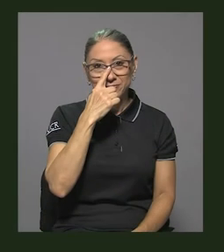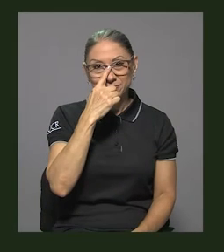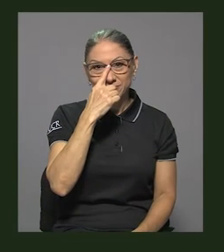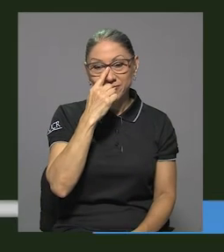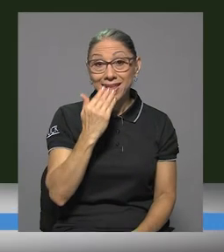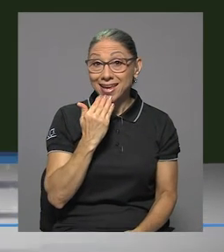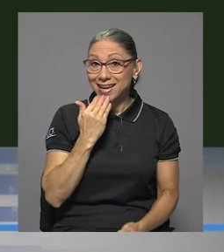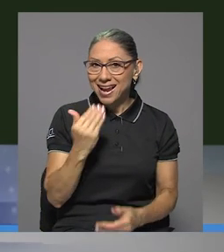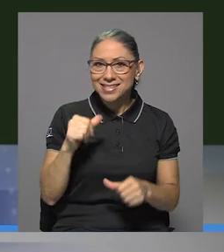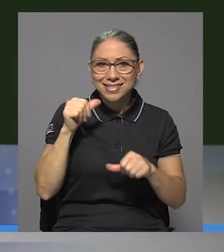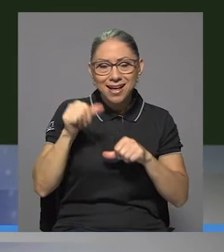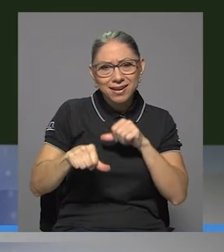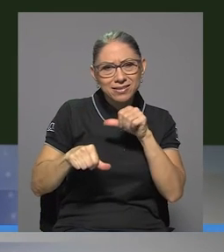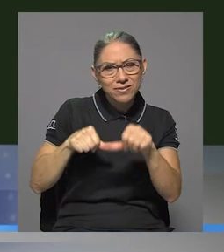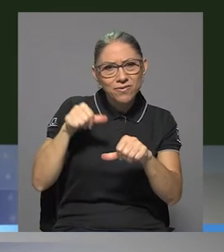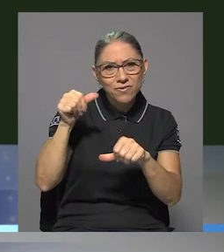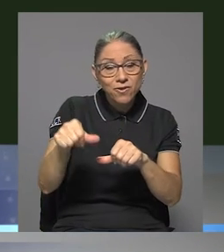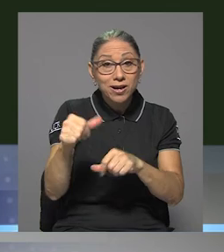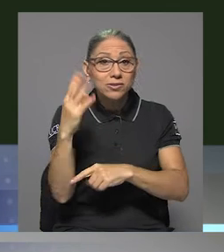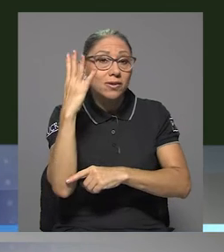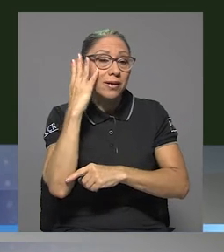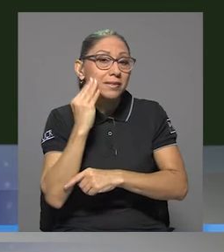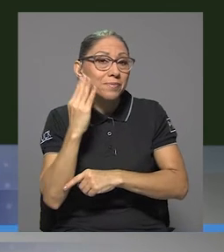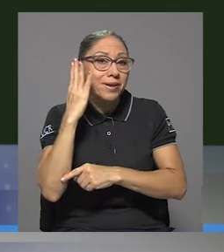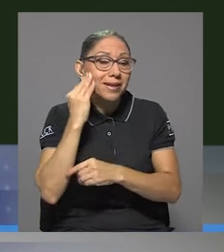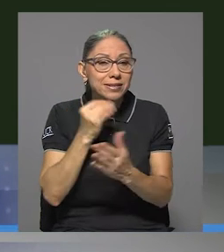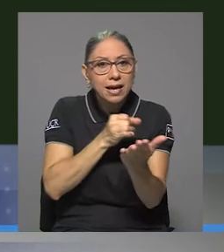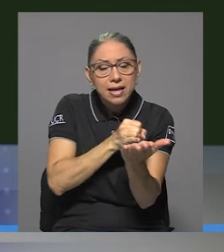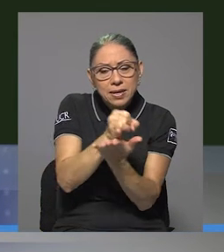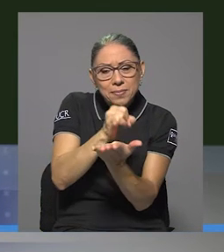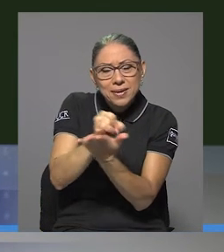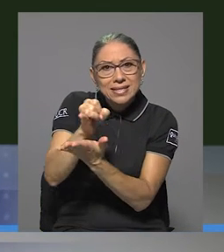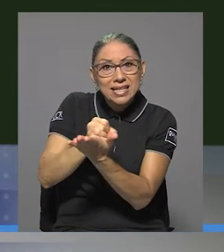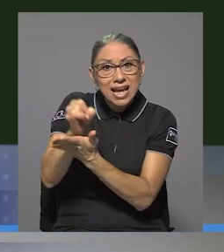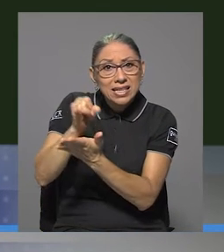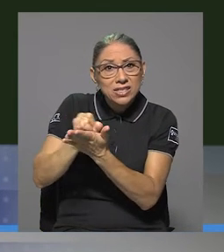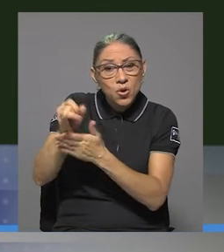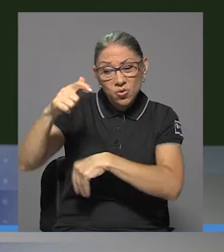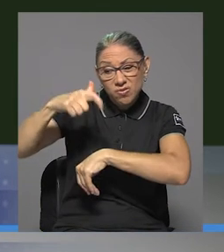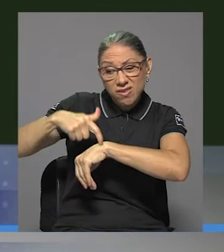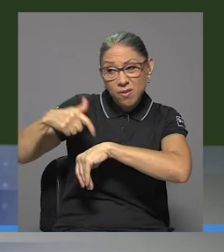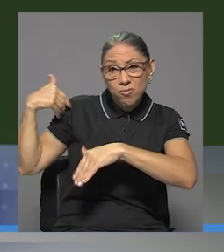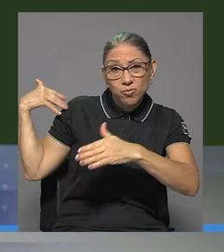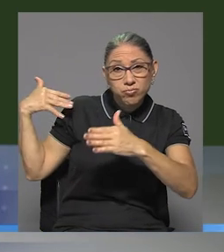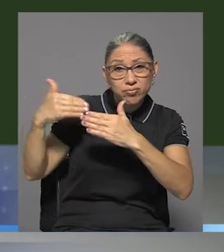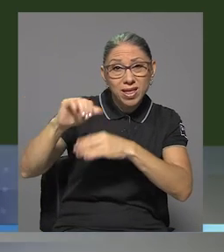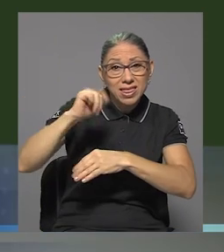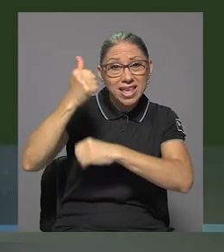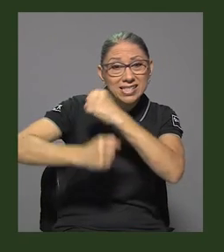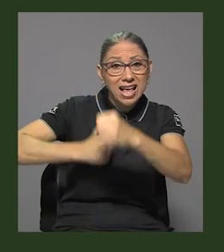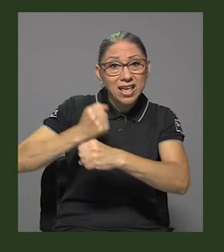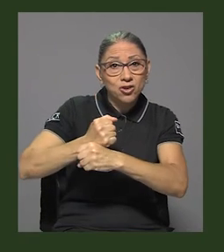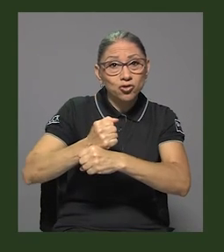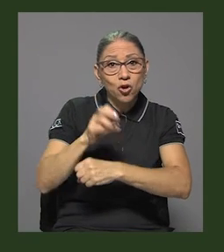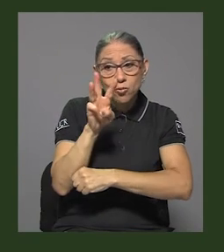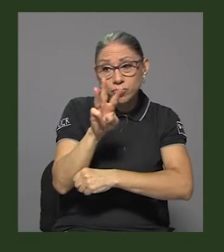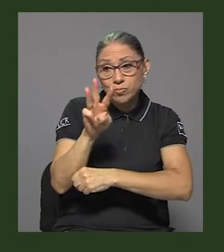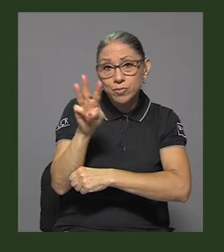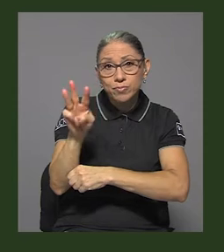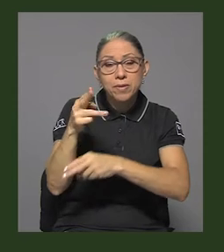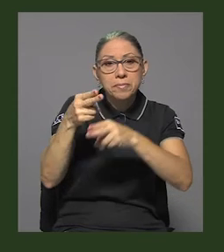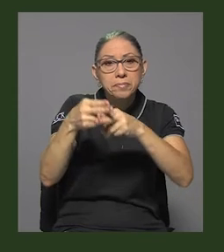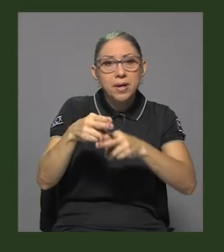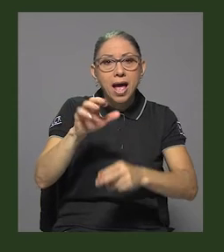Gracias al esfuerzo, experiencia e investigación por más de 10 años, la plataforma Agroferia de la